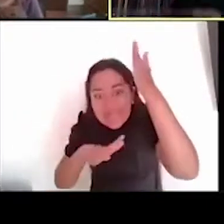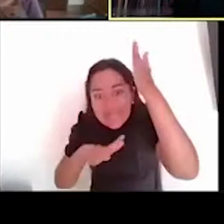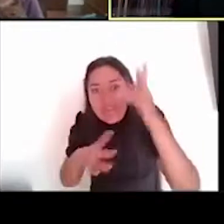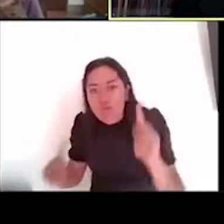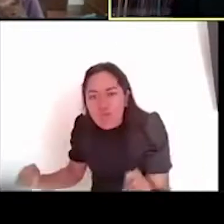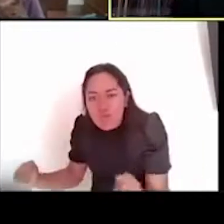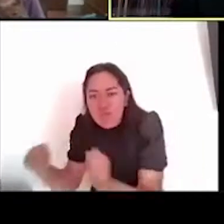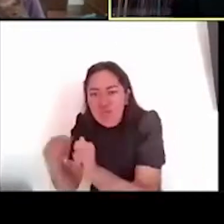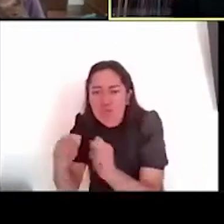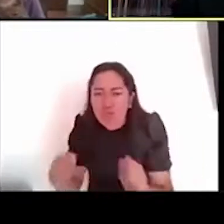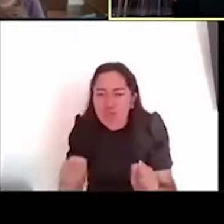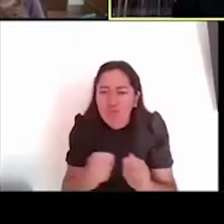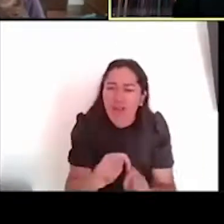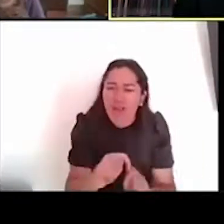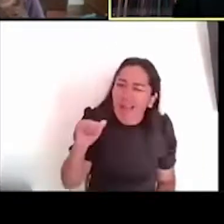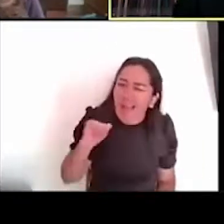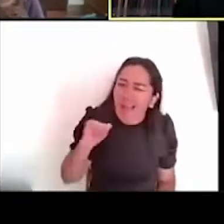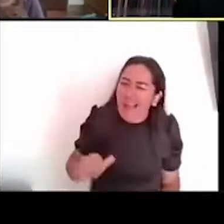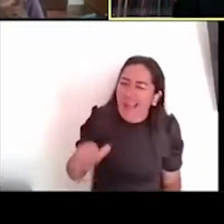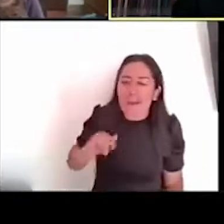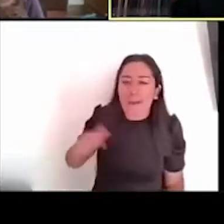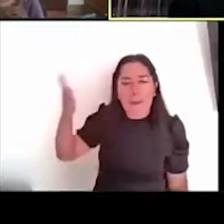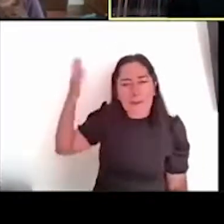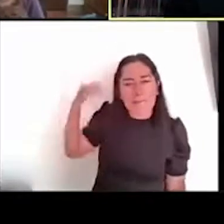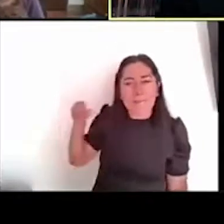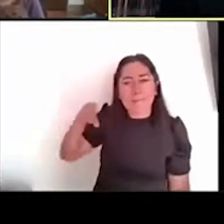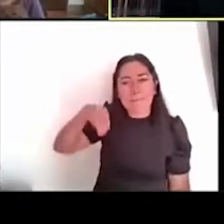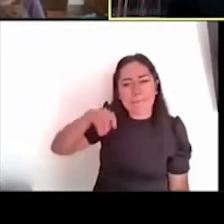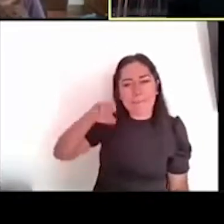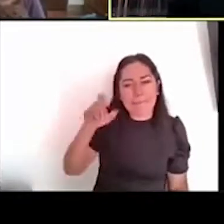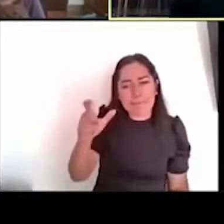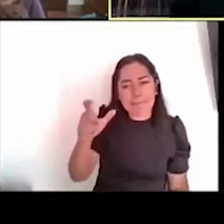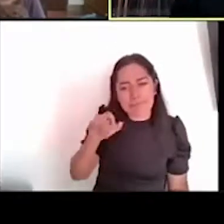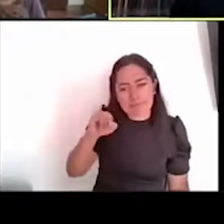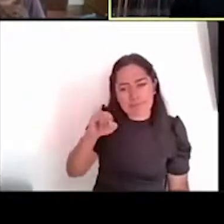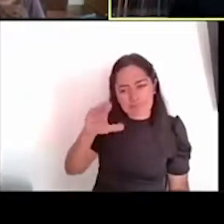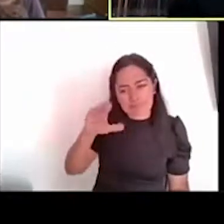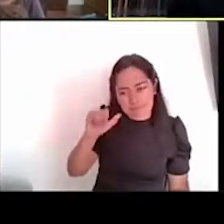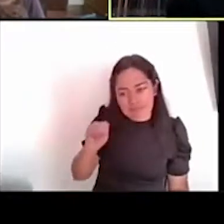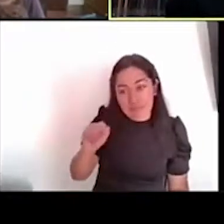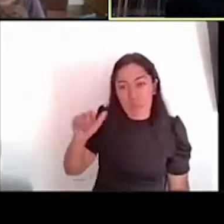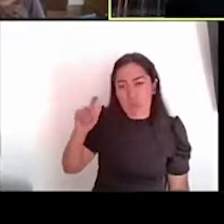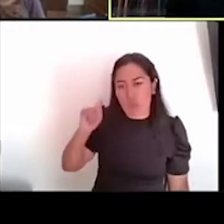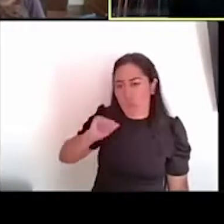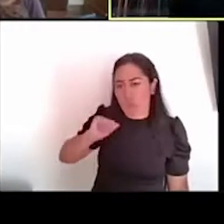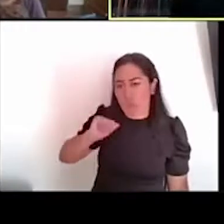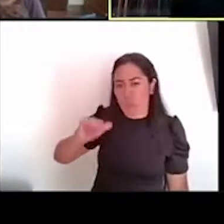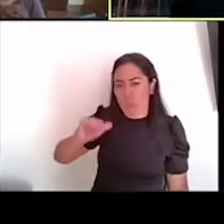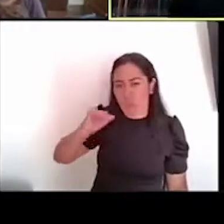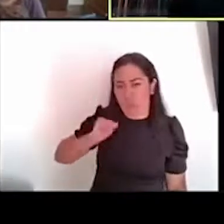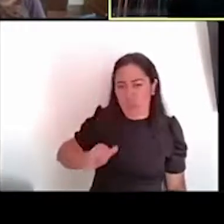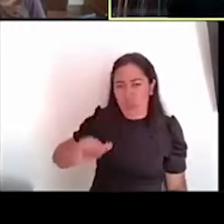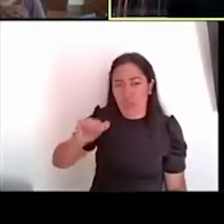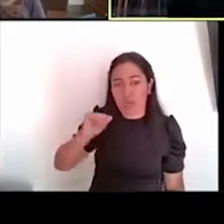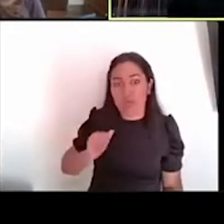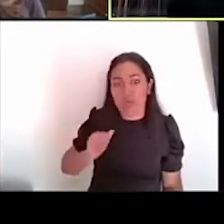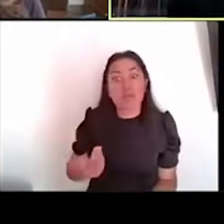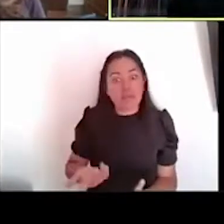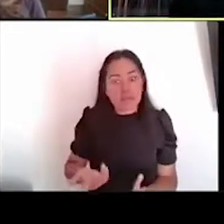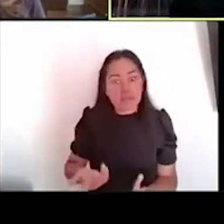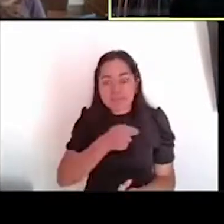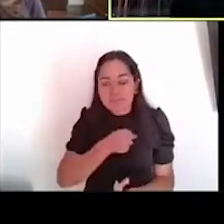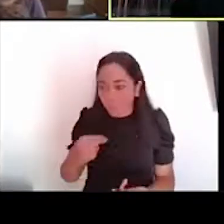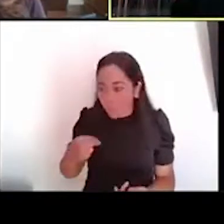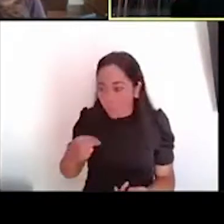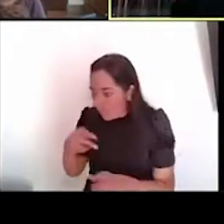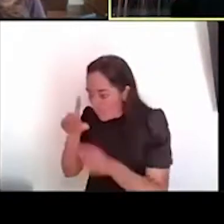prehispánicos, templos mexicas, ahí están. Entonces, este, creo que entre más conocemos, nos damos cuenta